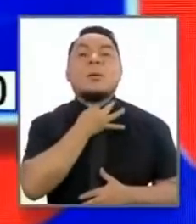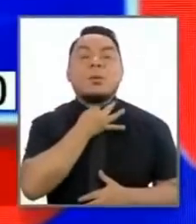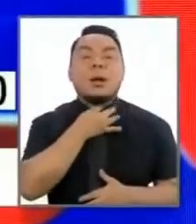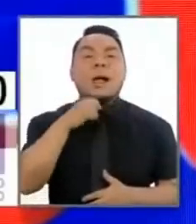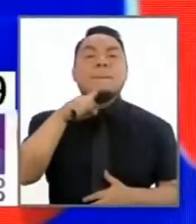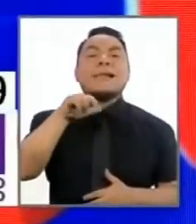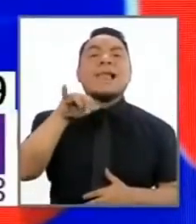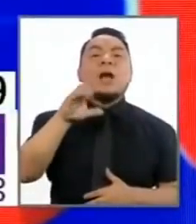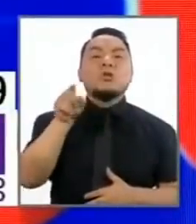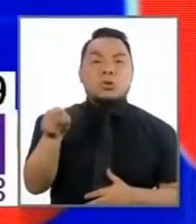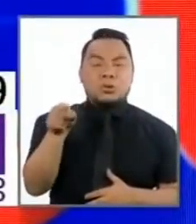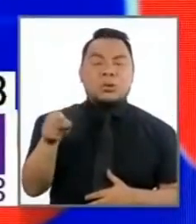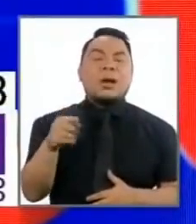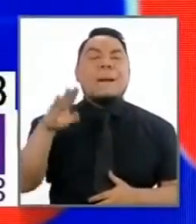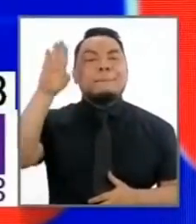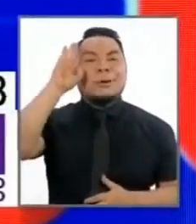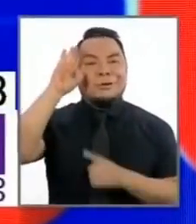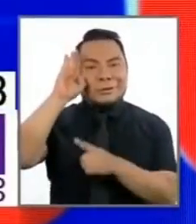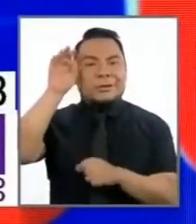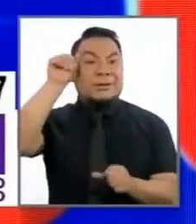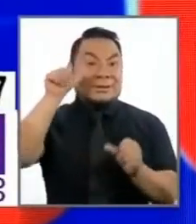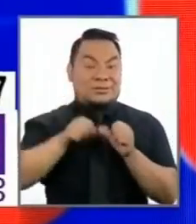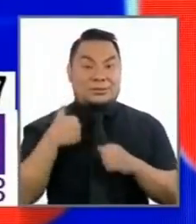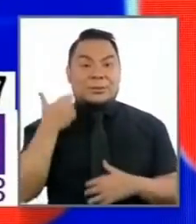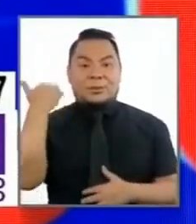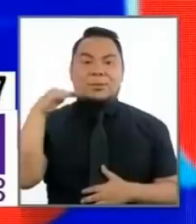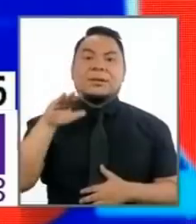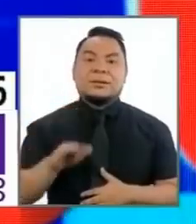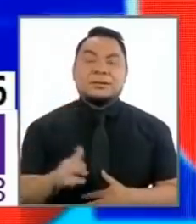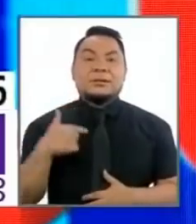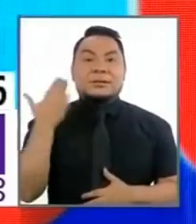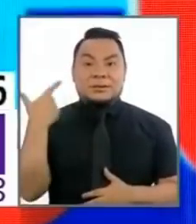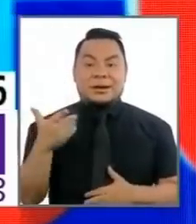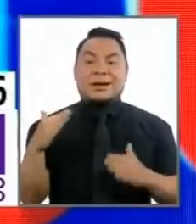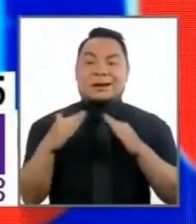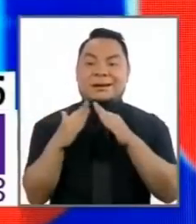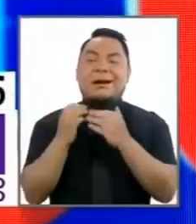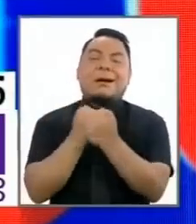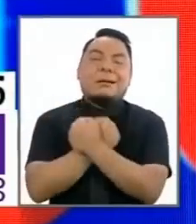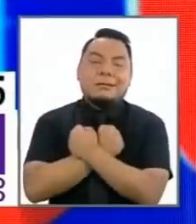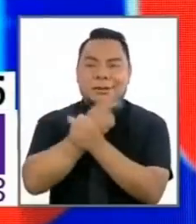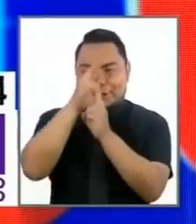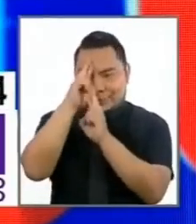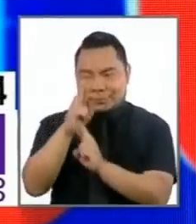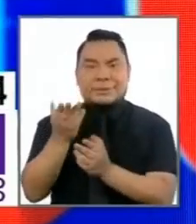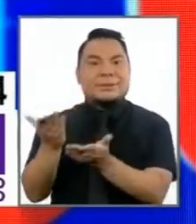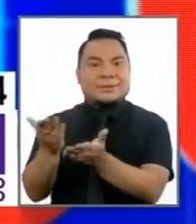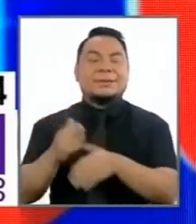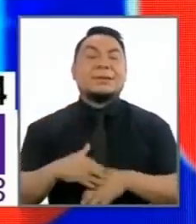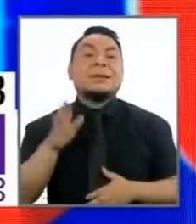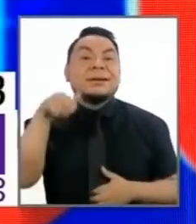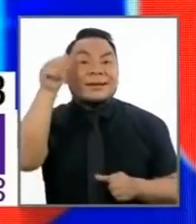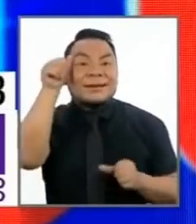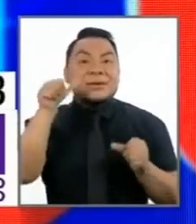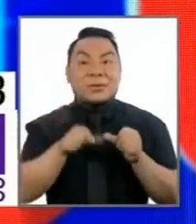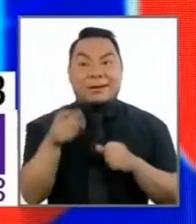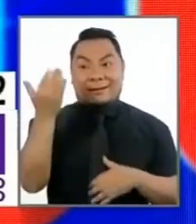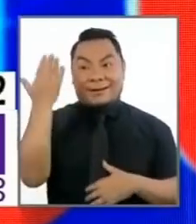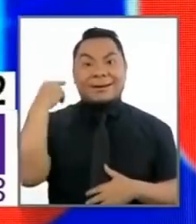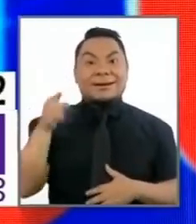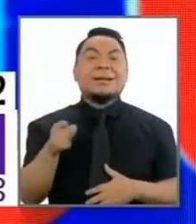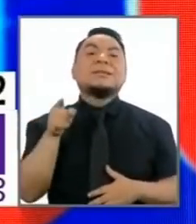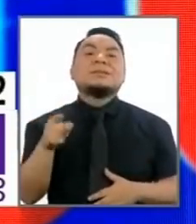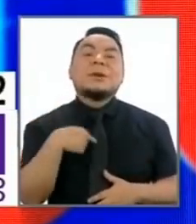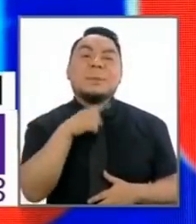Pelayo era policía. Y recuerdo que cuando era niño, todos en el barrio lo querían y lo respetaban. Recuerdo que en esas épocas,